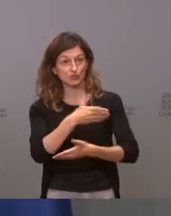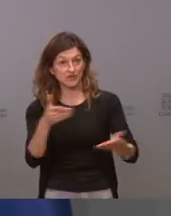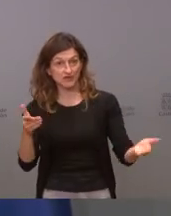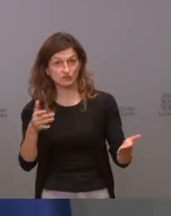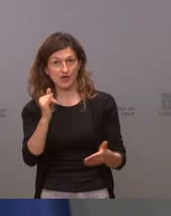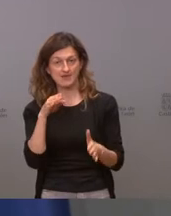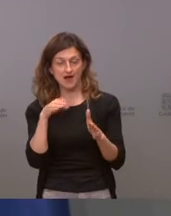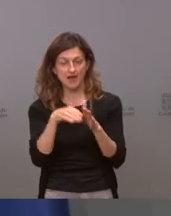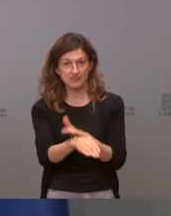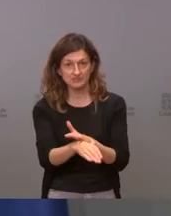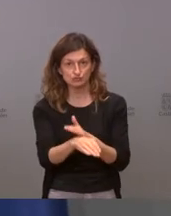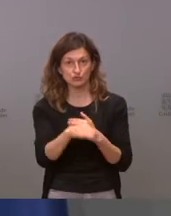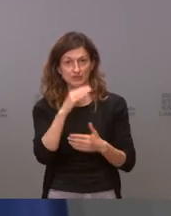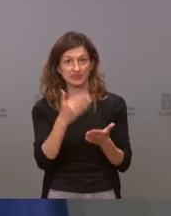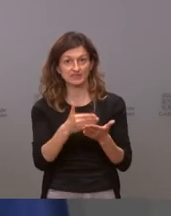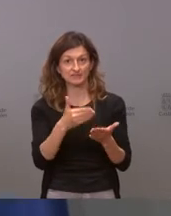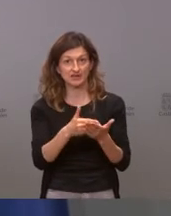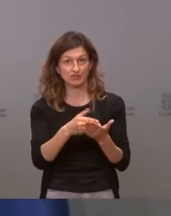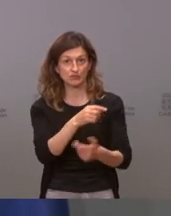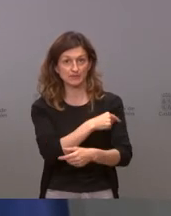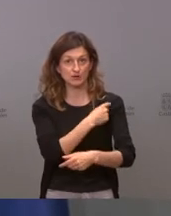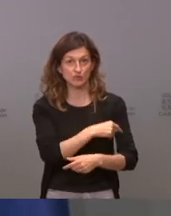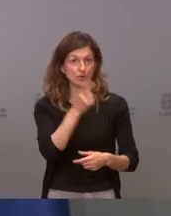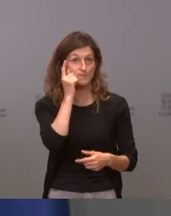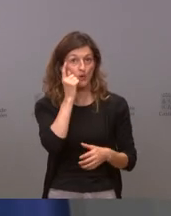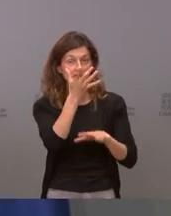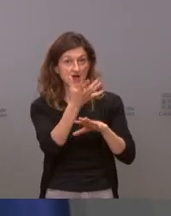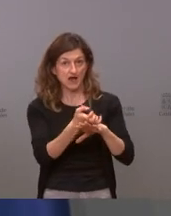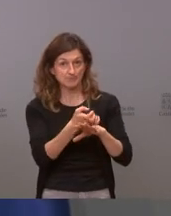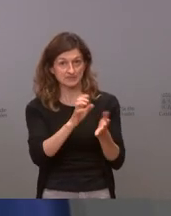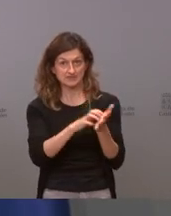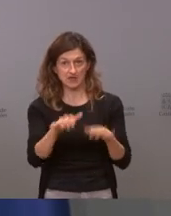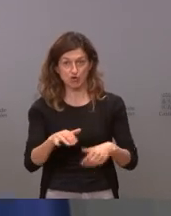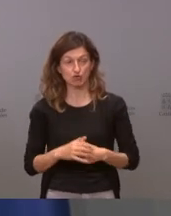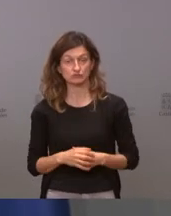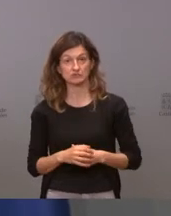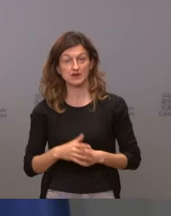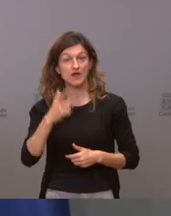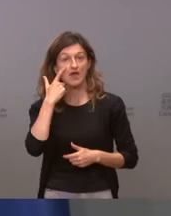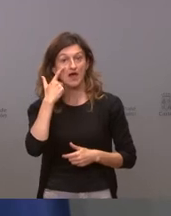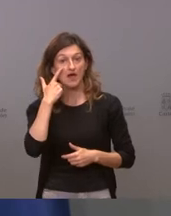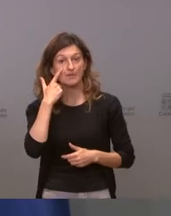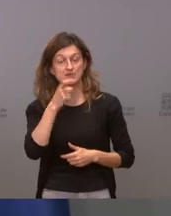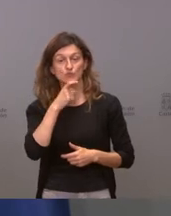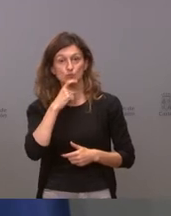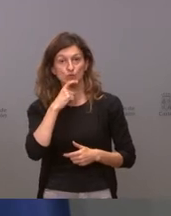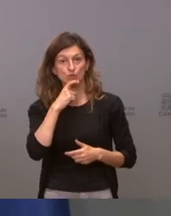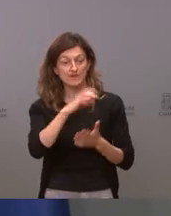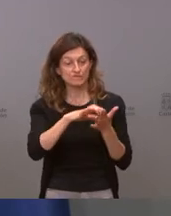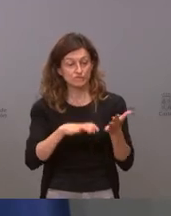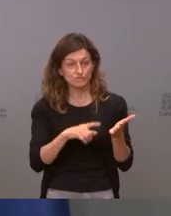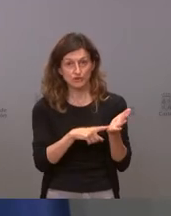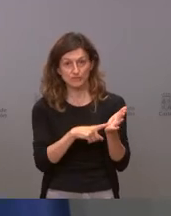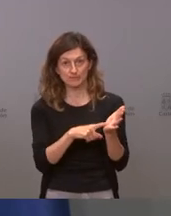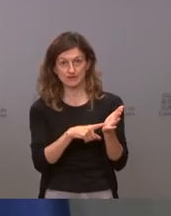acceso a su certificado de vacunación en su móvil en nuestra comunidad vamos a ver cómo lo trasladamos ese informáticamente